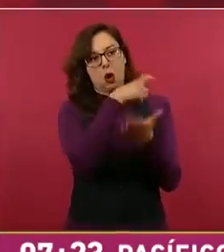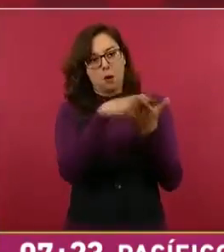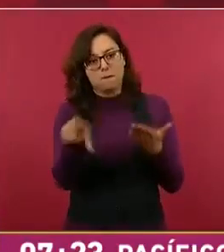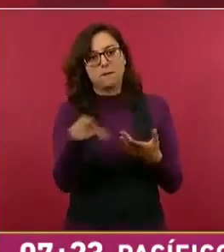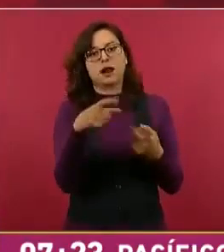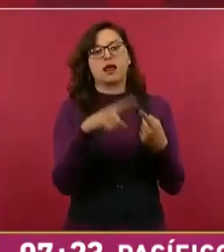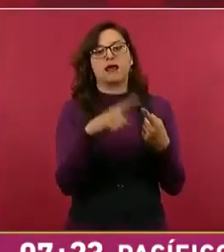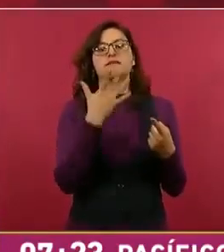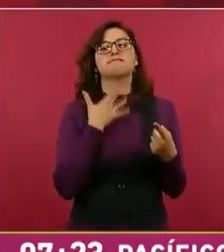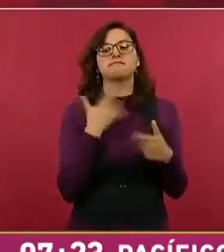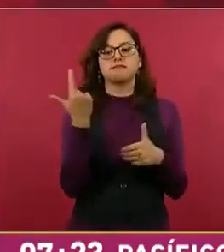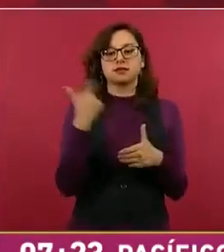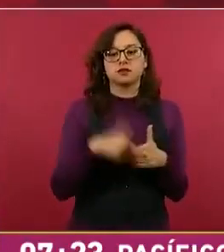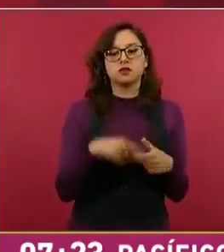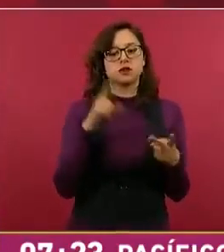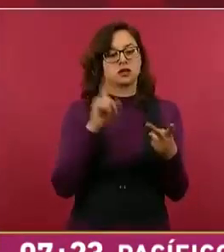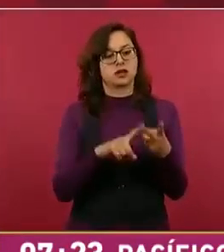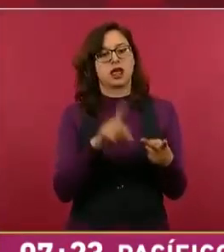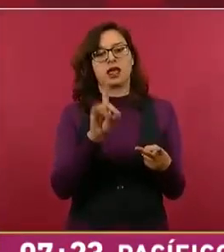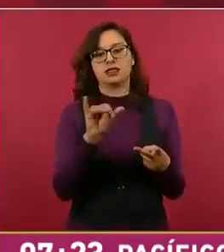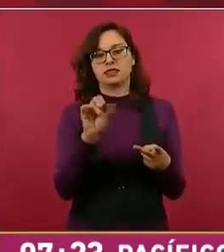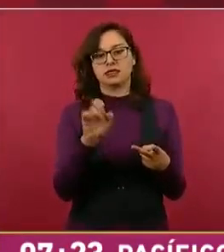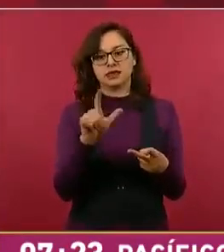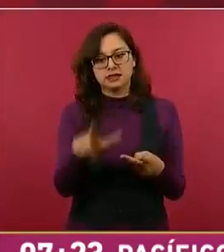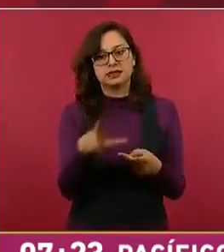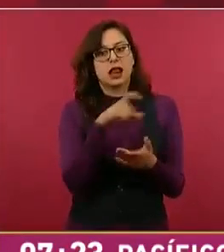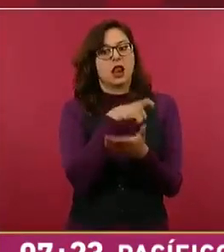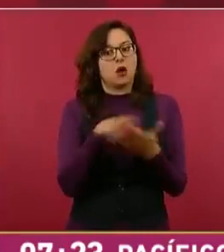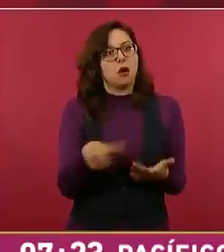y producirlo.